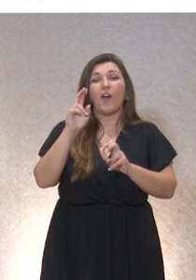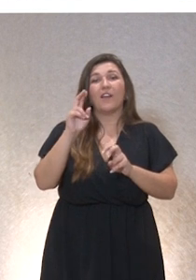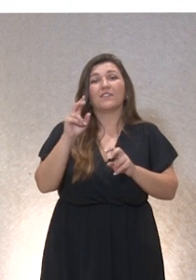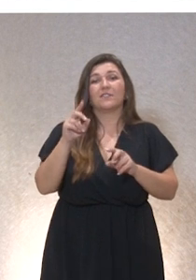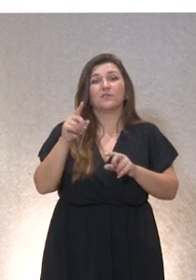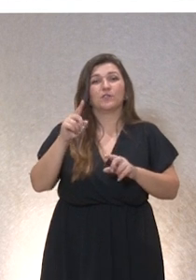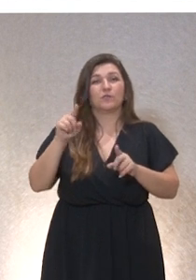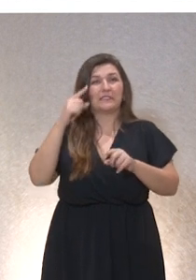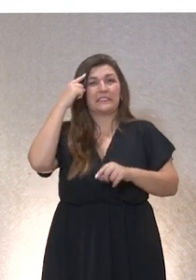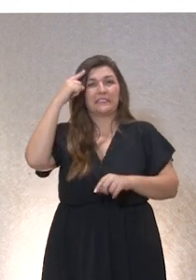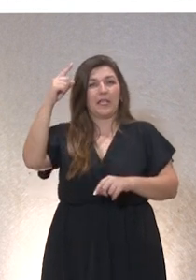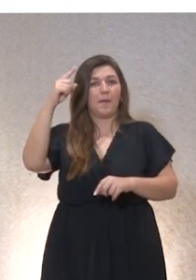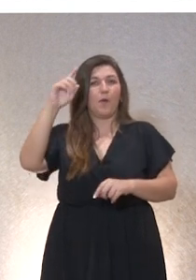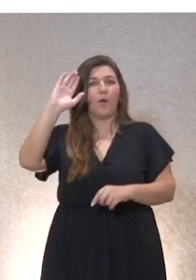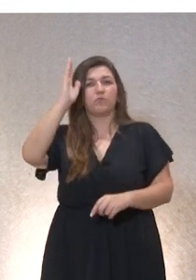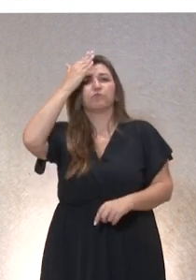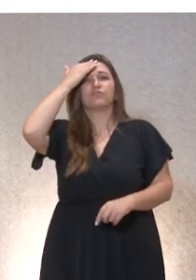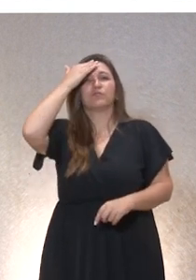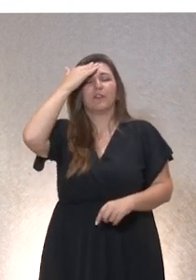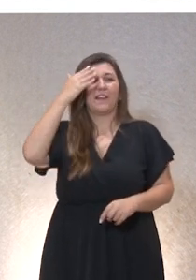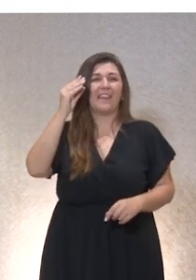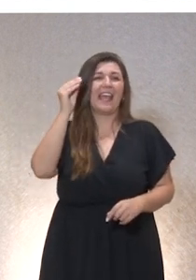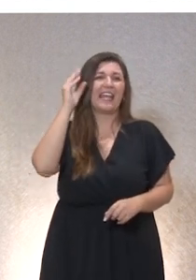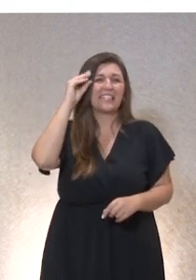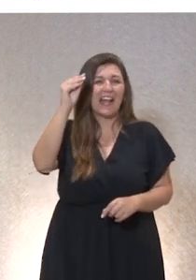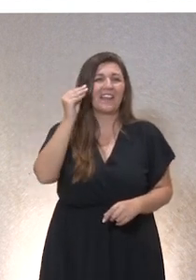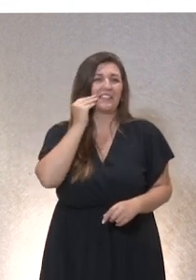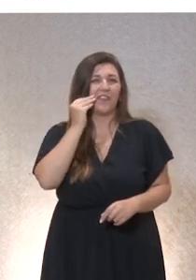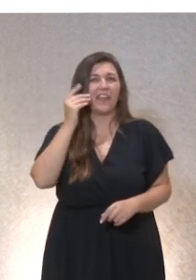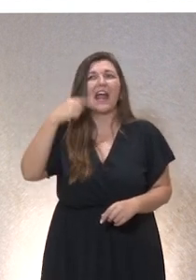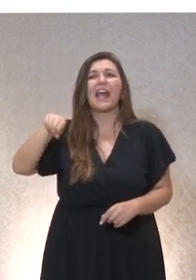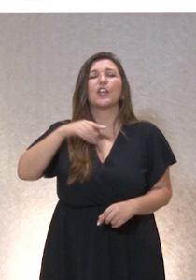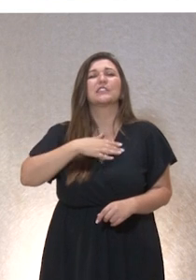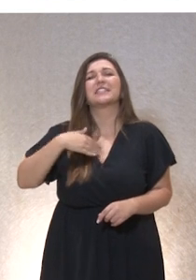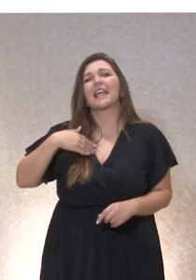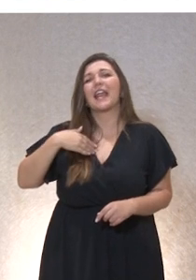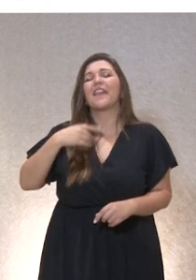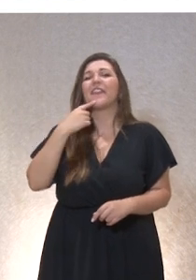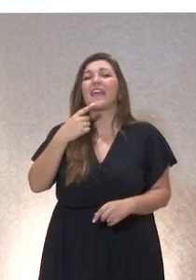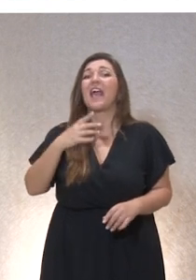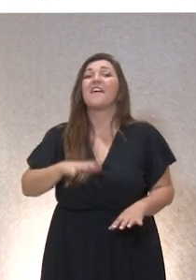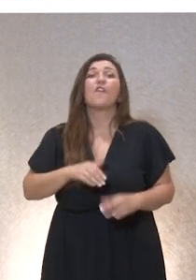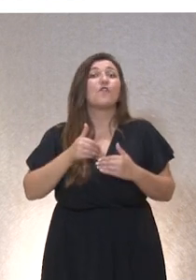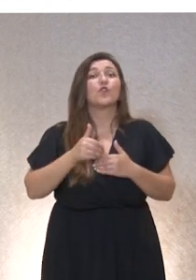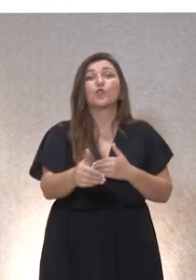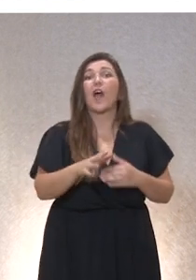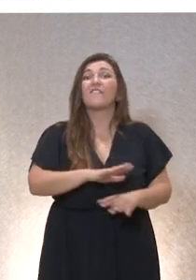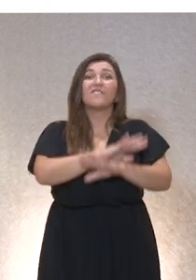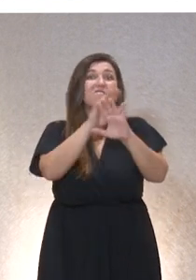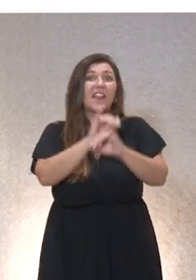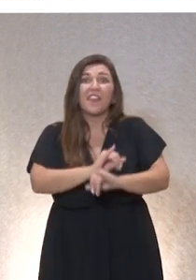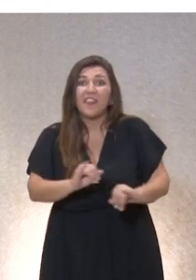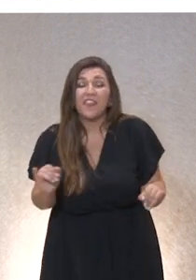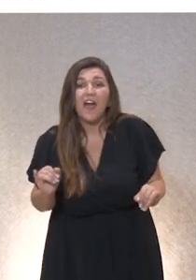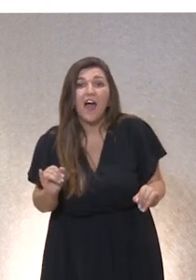artificial las pretensiones de una razón total. Es decir, nos quieren hacer creer que la felicidad del futuro y la gran